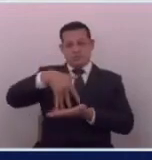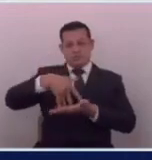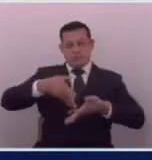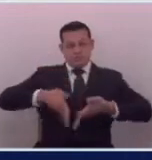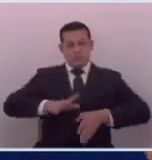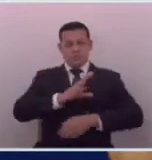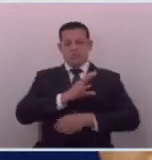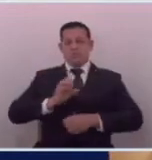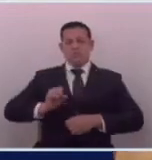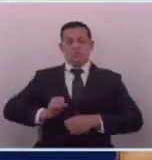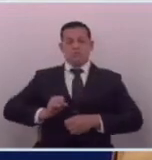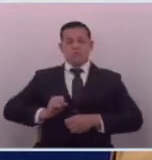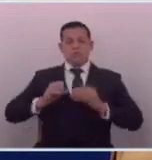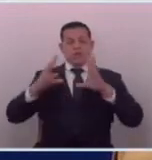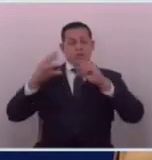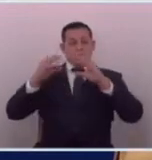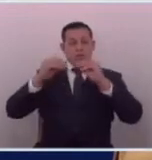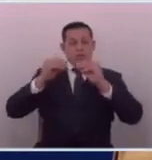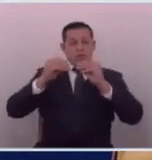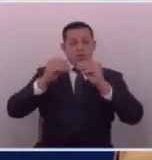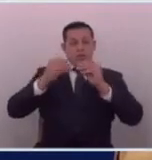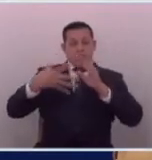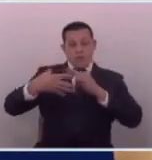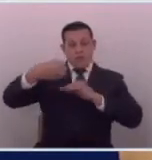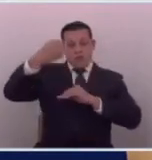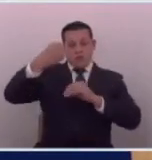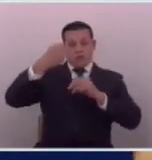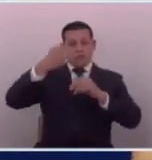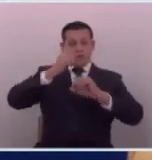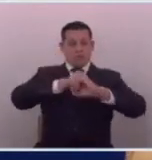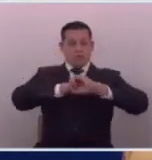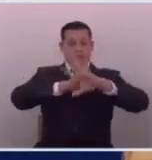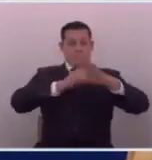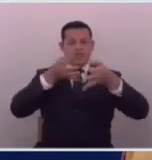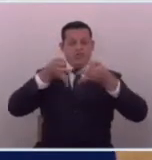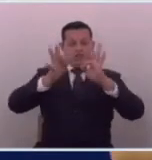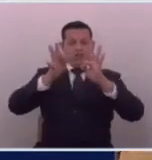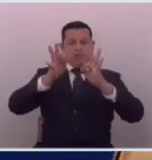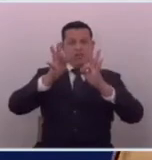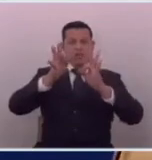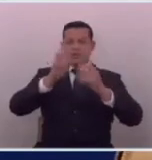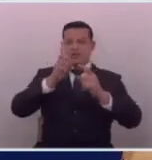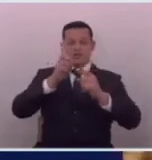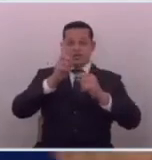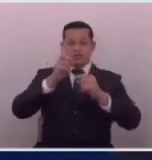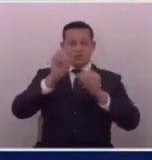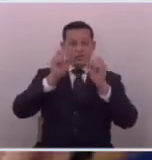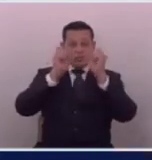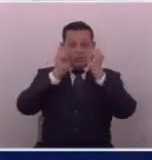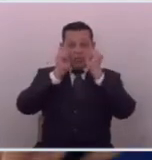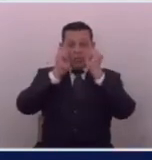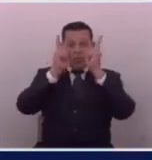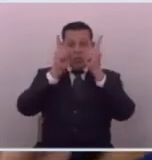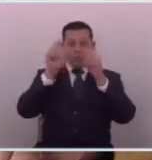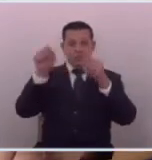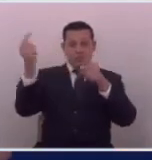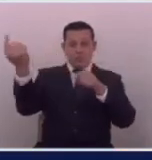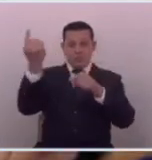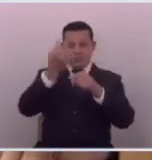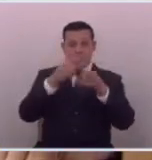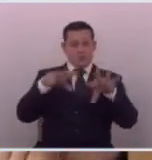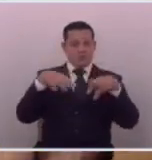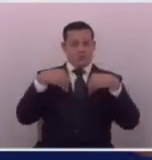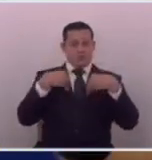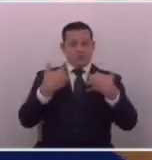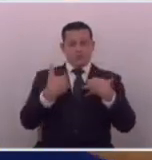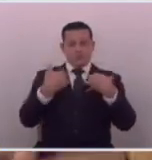salvadoreño están hablando de pauta publicitaria como método de castigo y es que es increíble que vengan a aceptar a